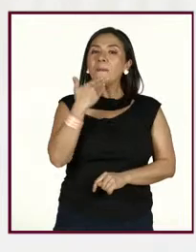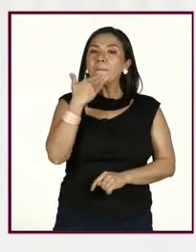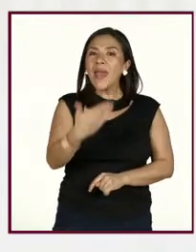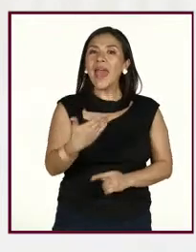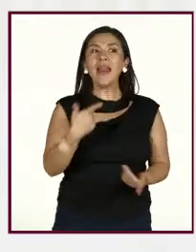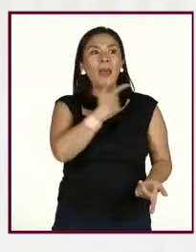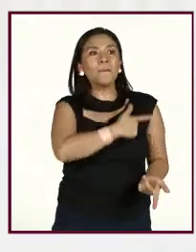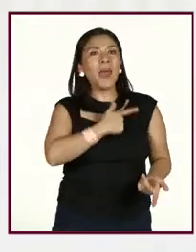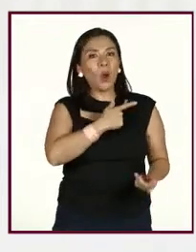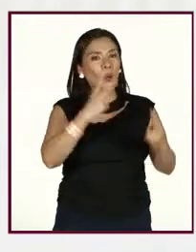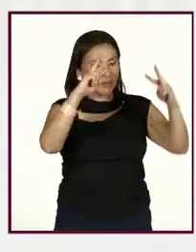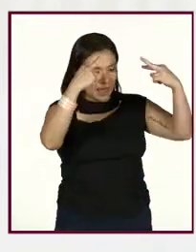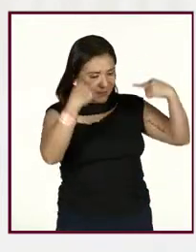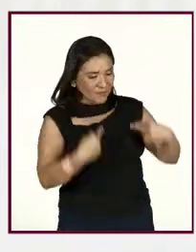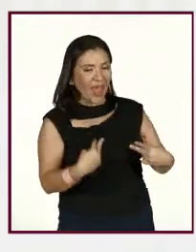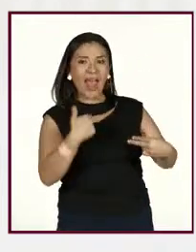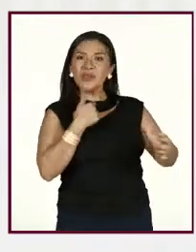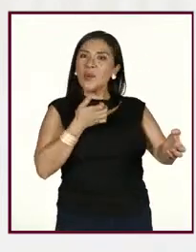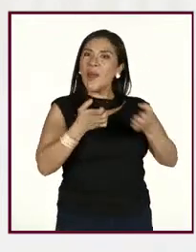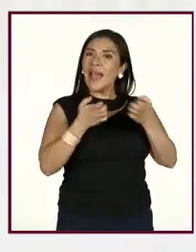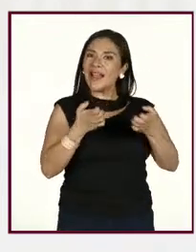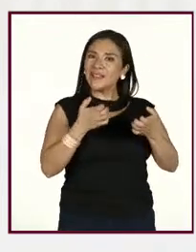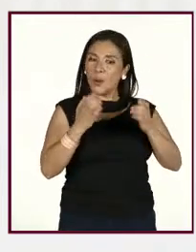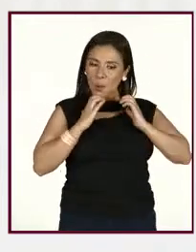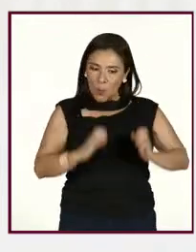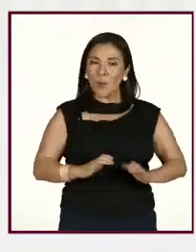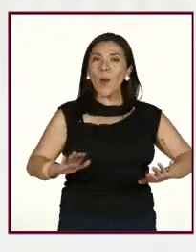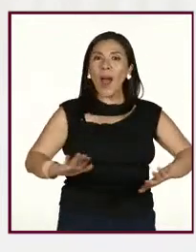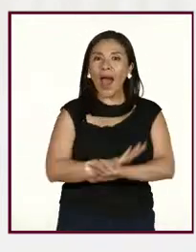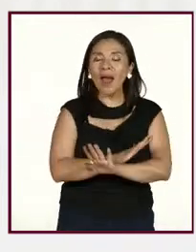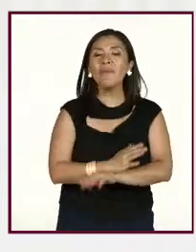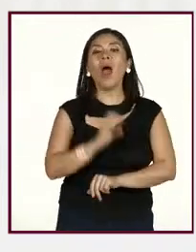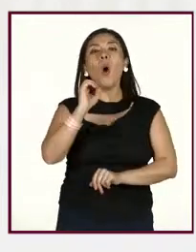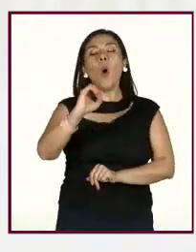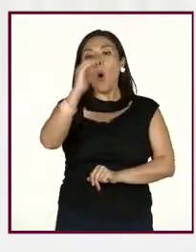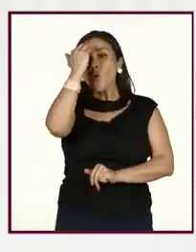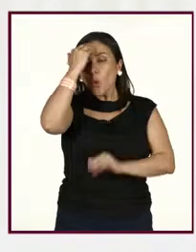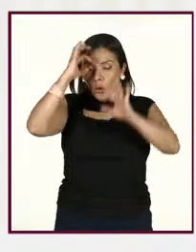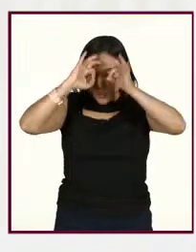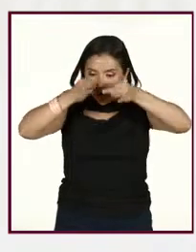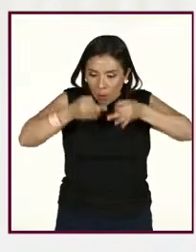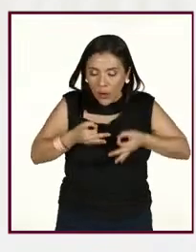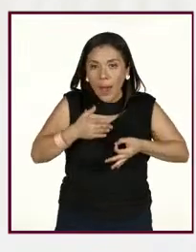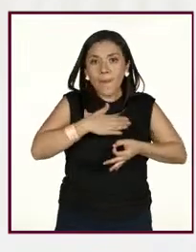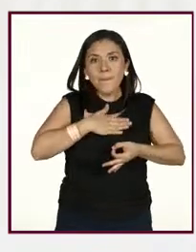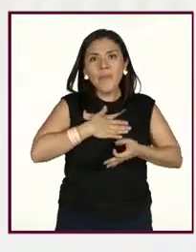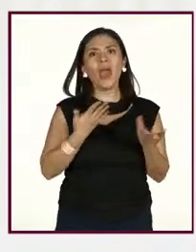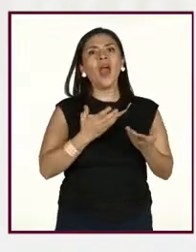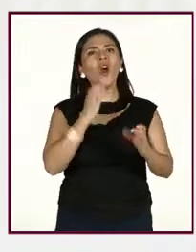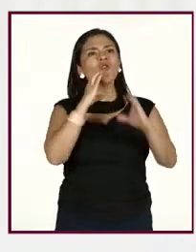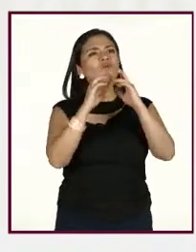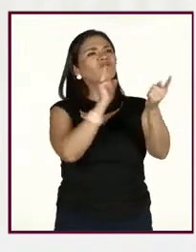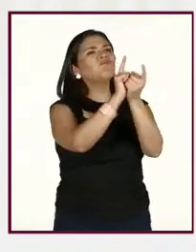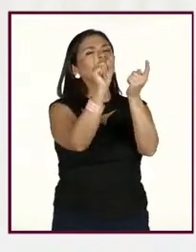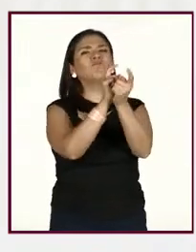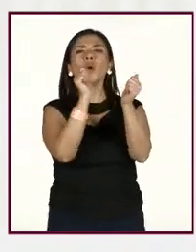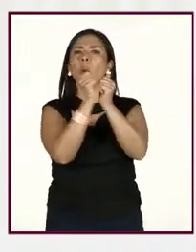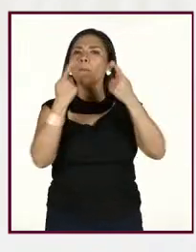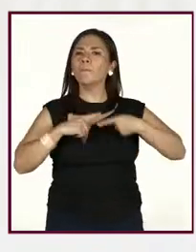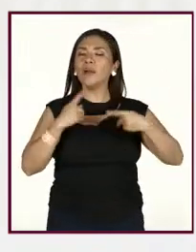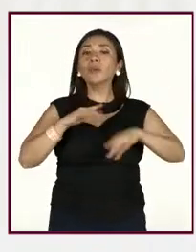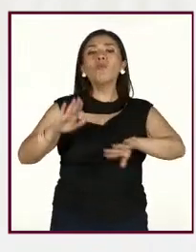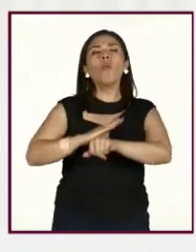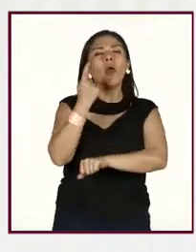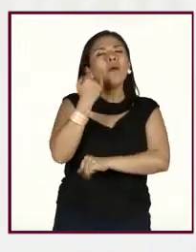nos gustamos más como nos vemos cuando hacemos ejercicio. El autoconocimiento, socialización, porque, pues, también muchas